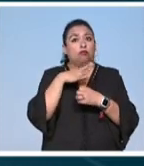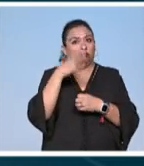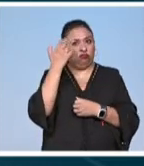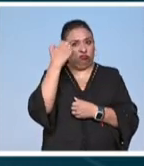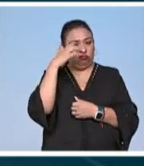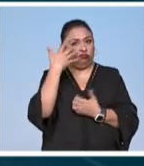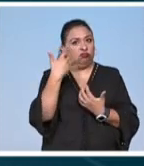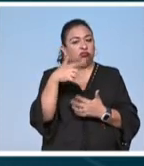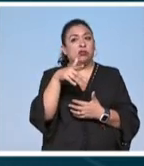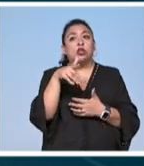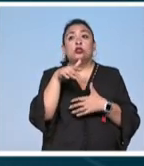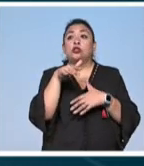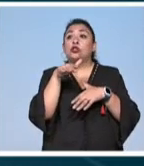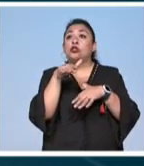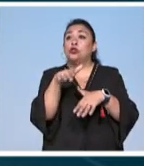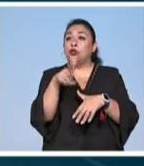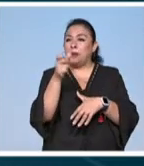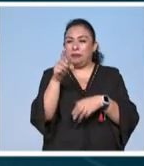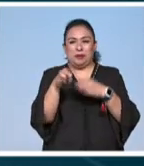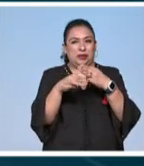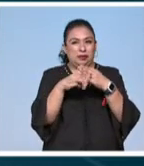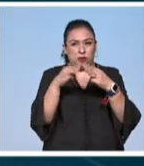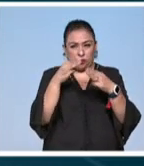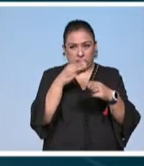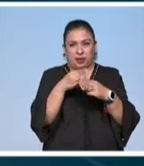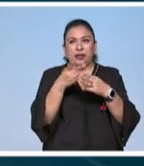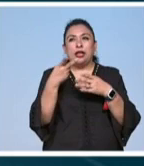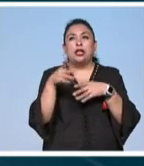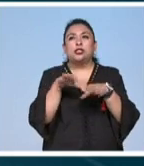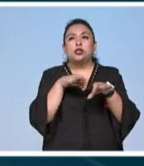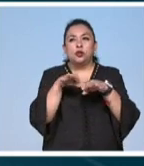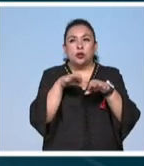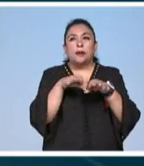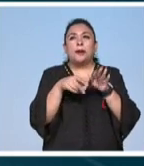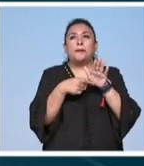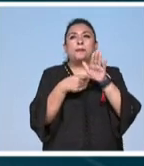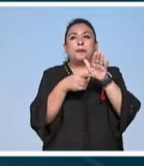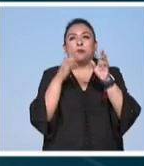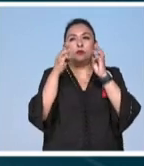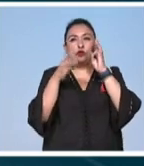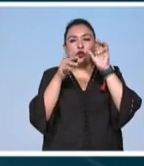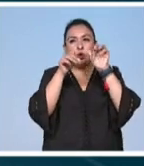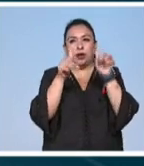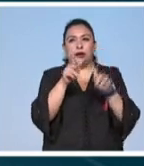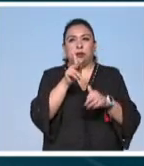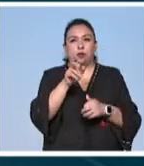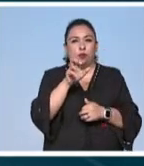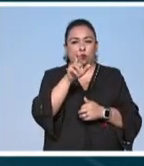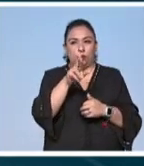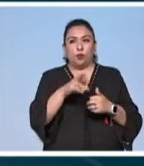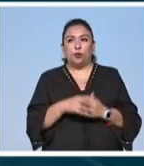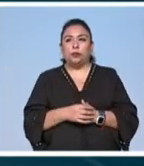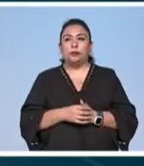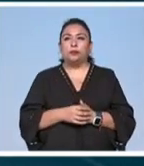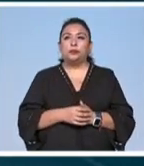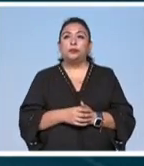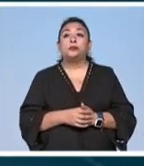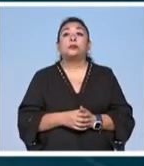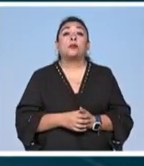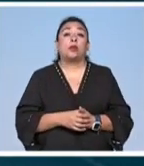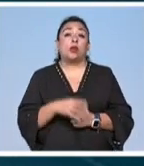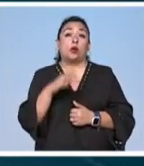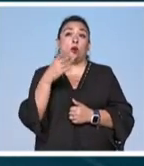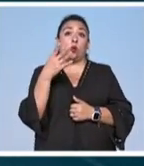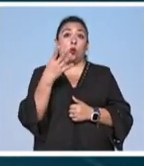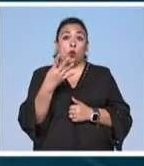trayectoria relacionada con este material y parte de su trabajo se exhibe en el museo de arte popular durante